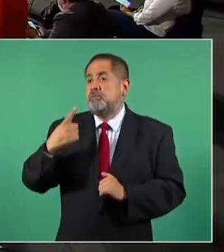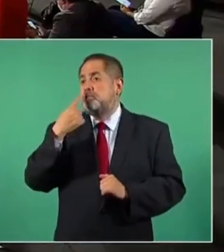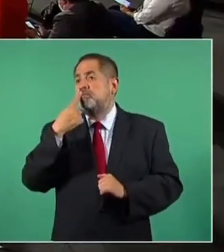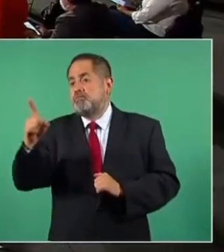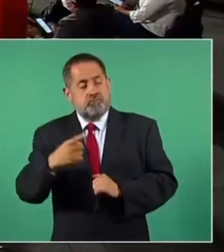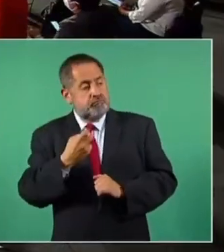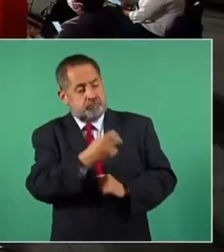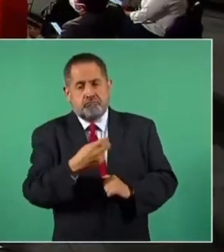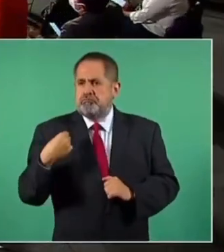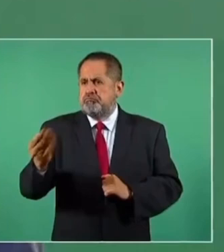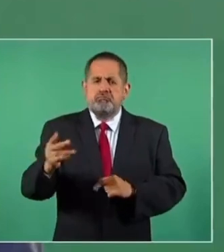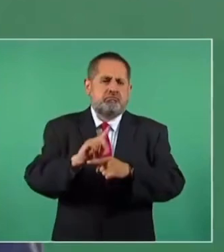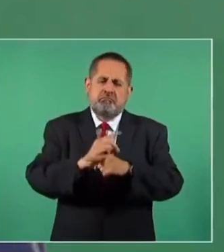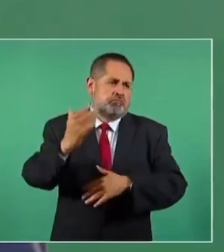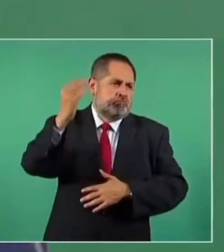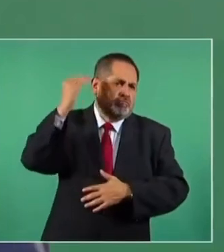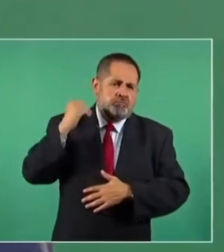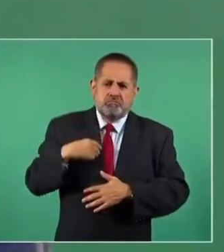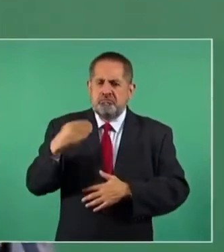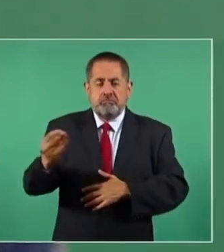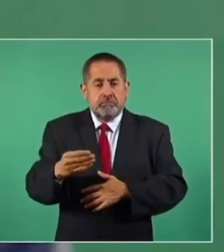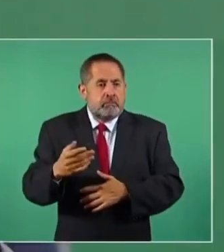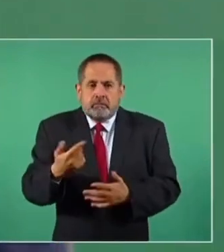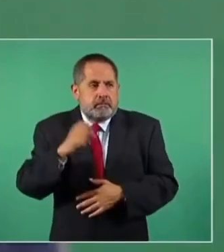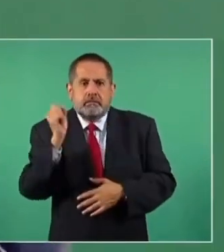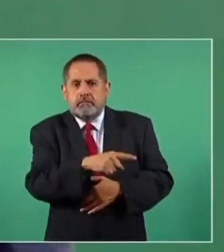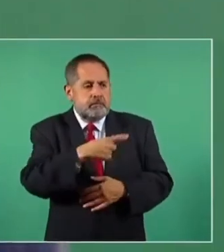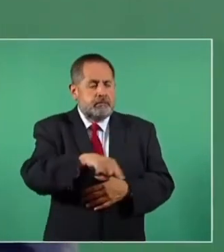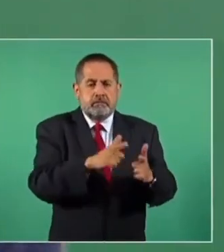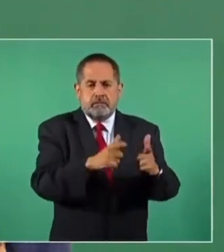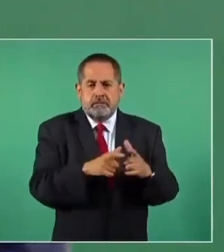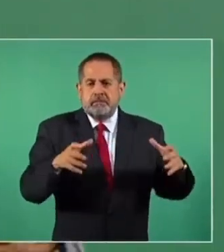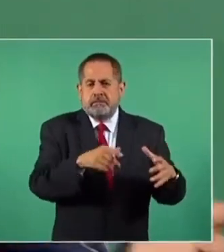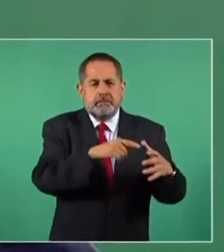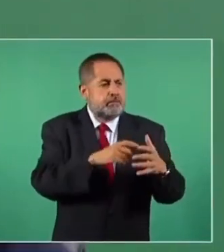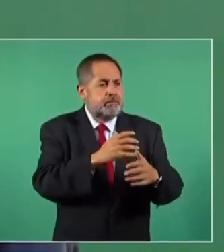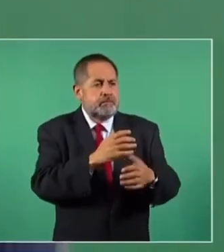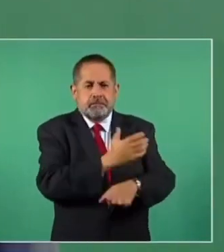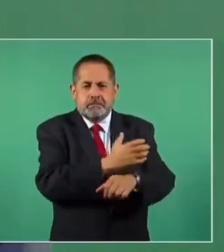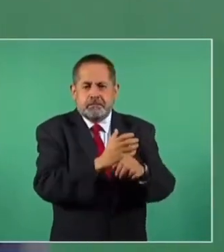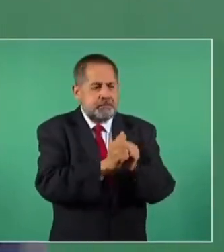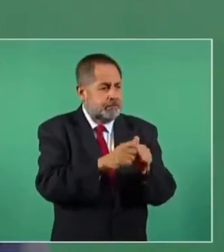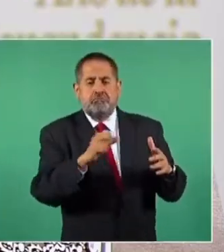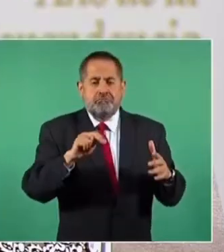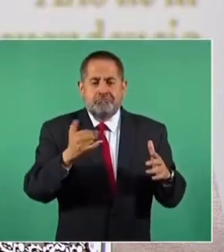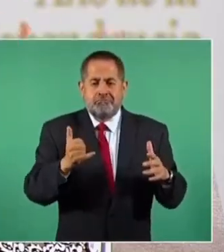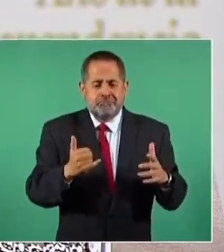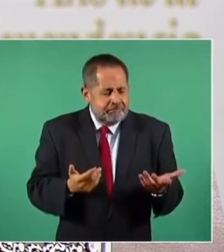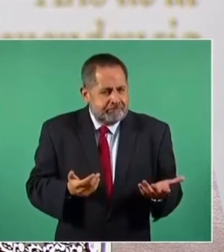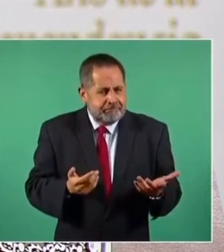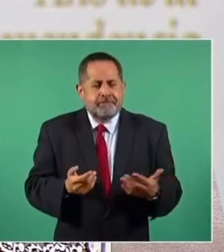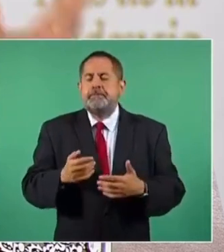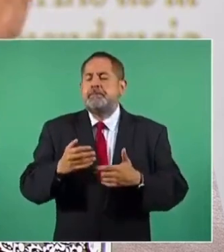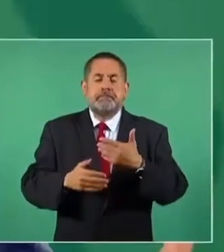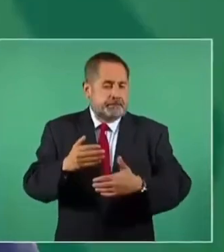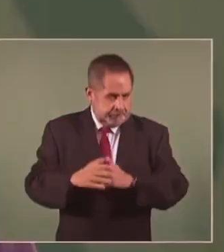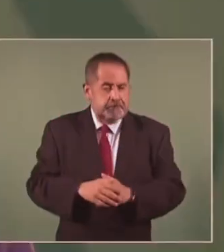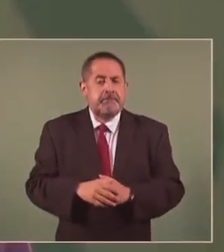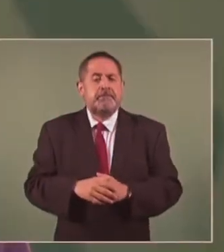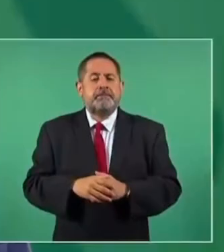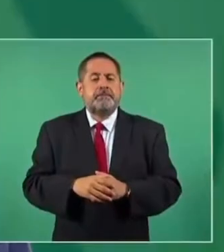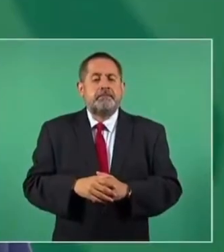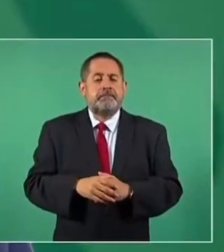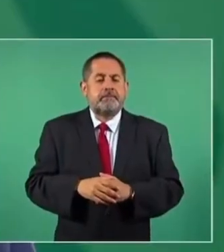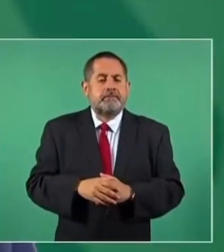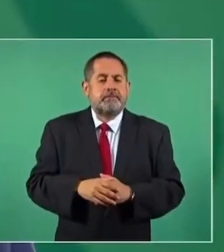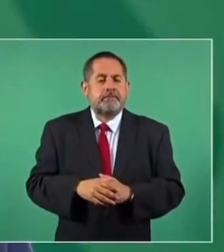presentó desde hace mucho tiempo por sus mismos compañeros de partido. Y luego esto se